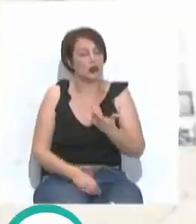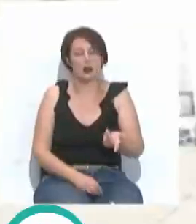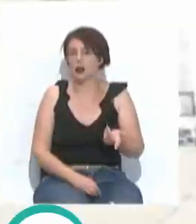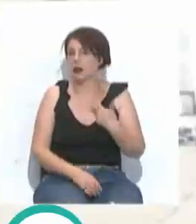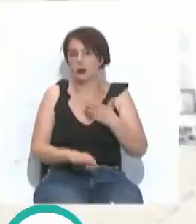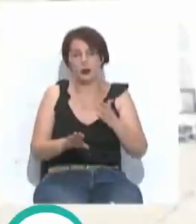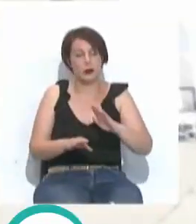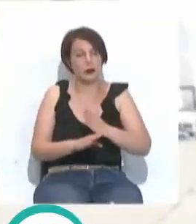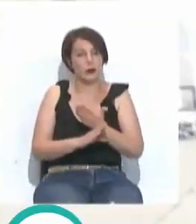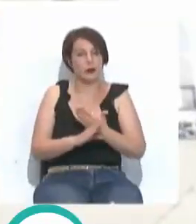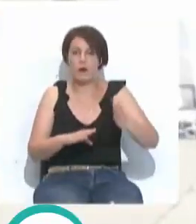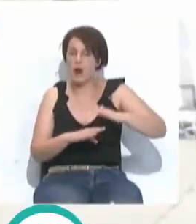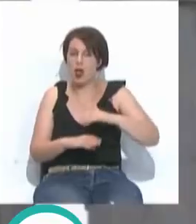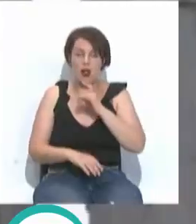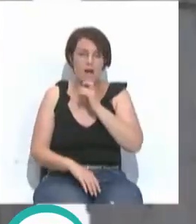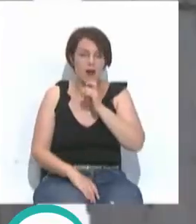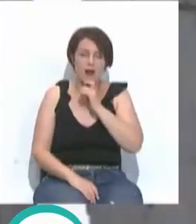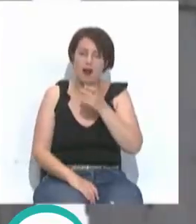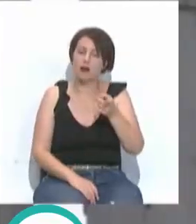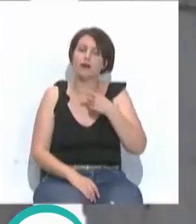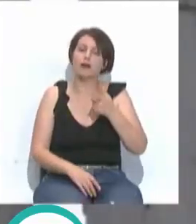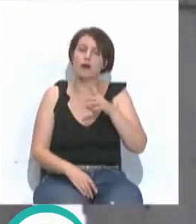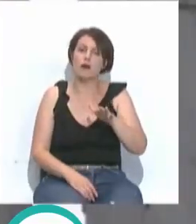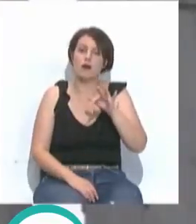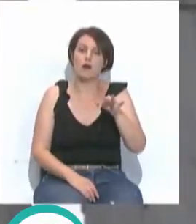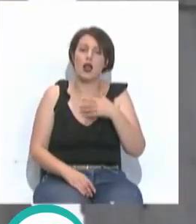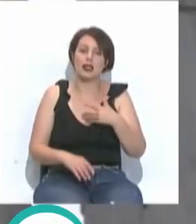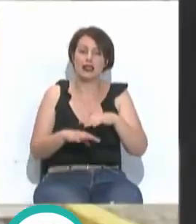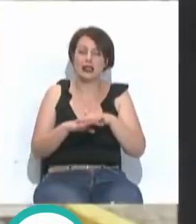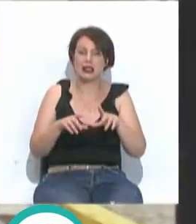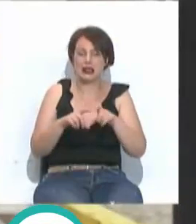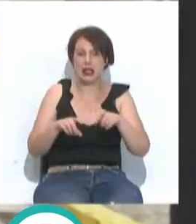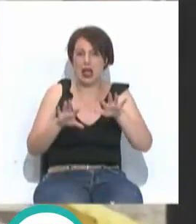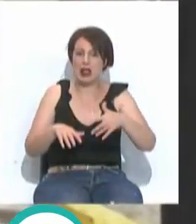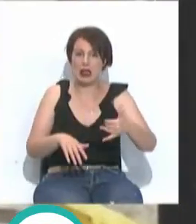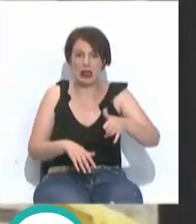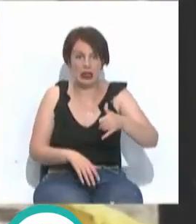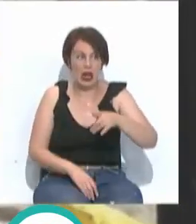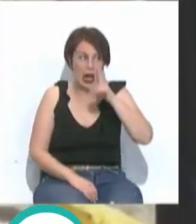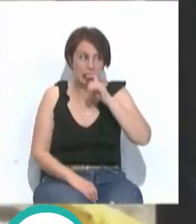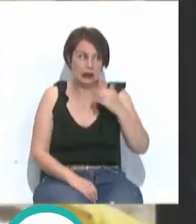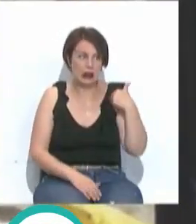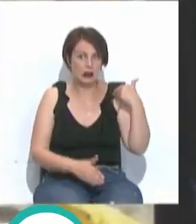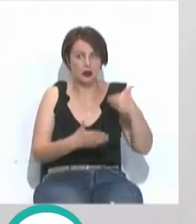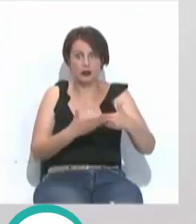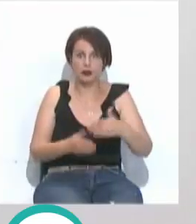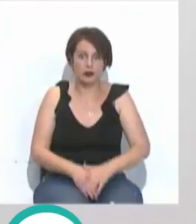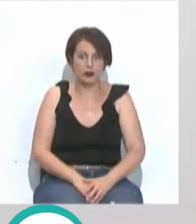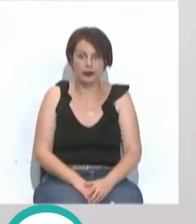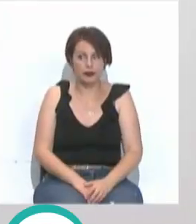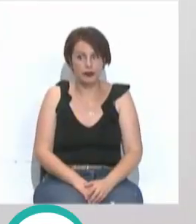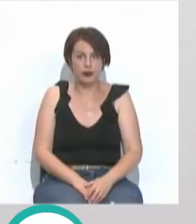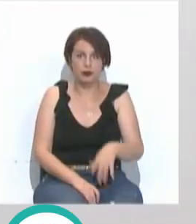fáciles de superar. A ello se suma, además, el debilitamiento del tejido empresarial gaditano de los últimos años. Tenemos